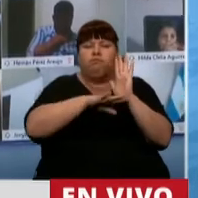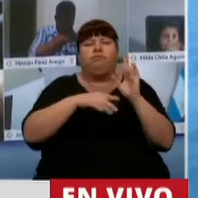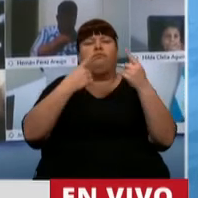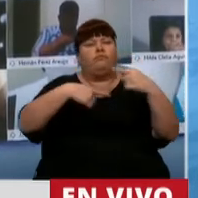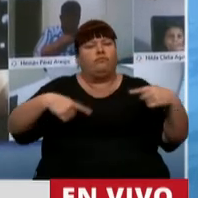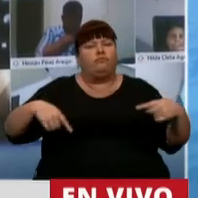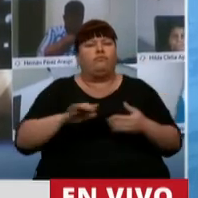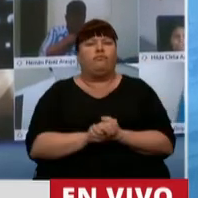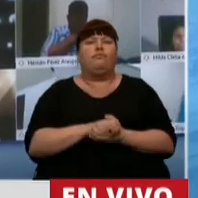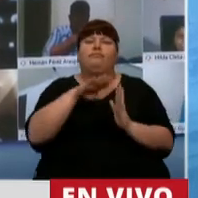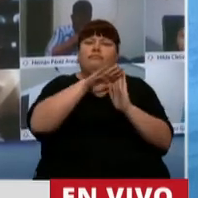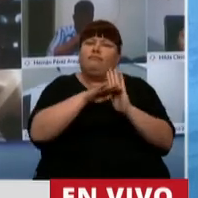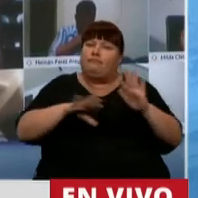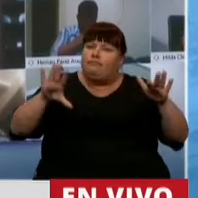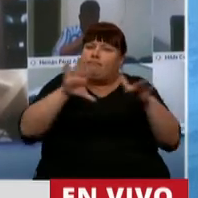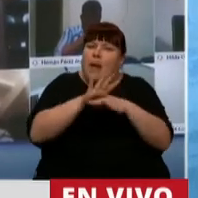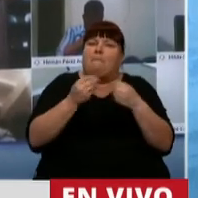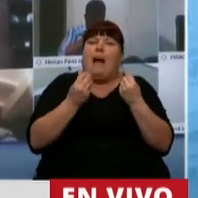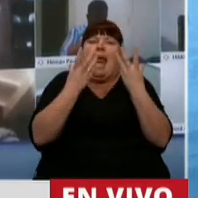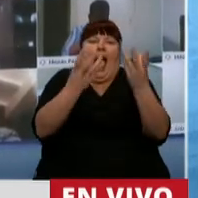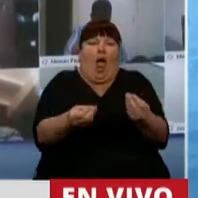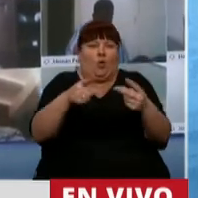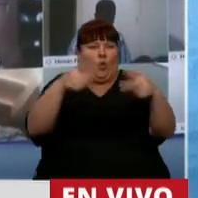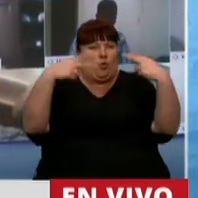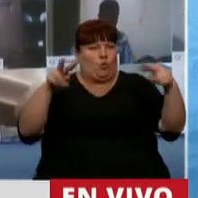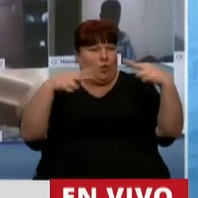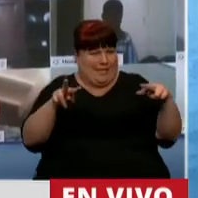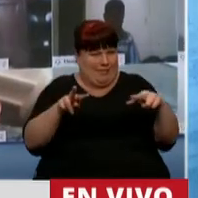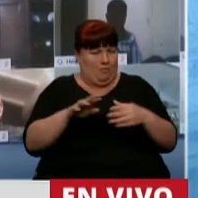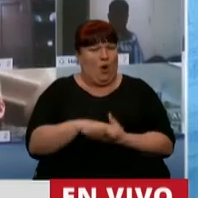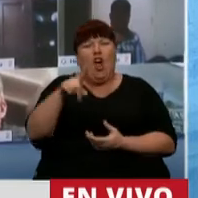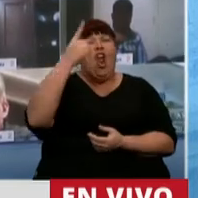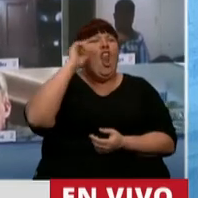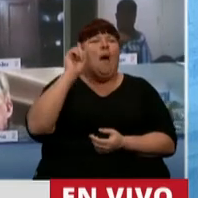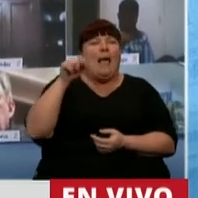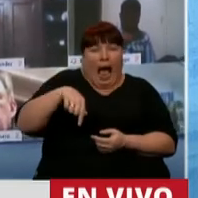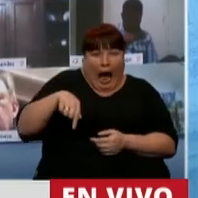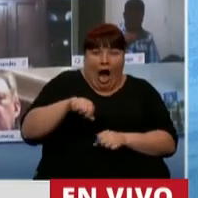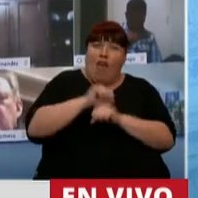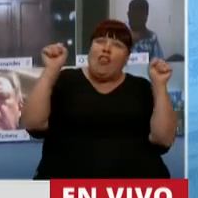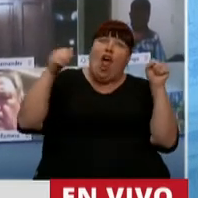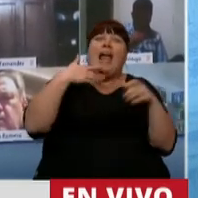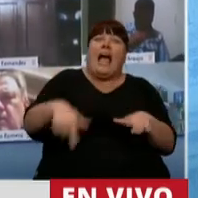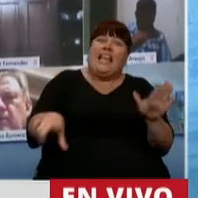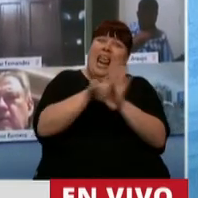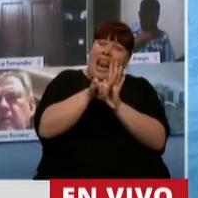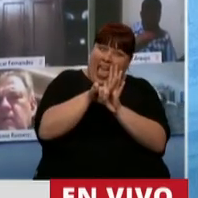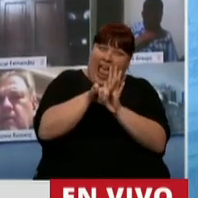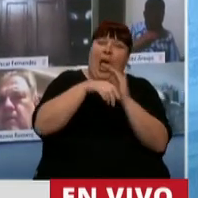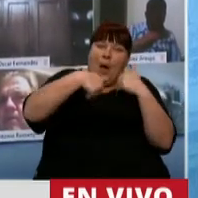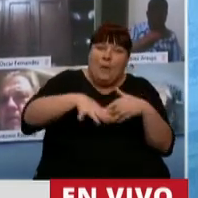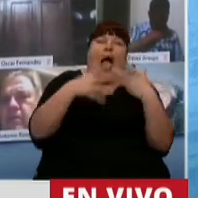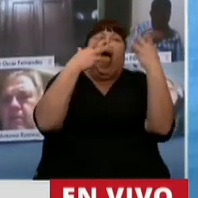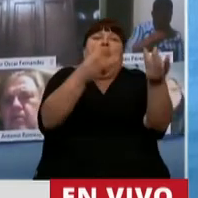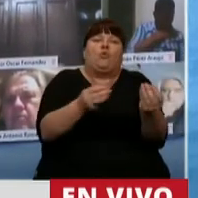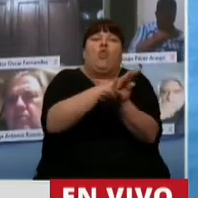serie de medidas concretas que fueron ayudando al sector. No crean que recién a partir de esta ley vamos a